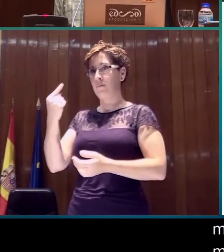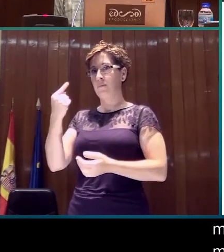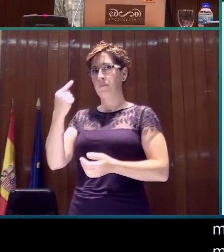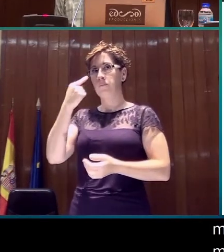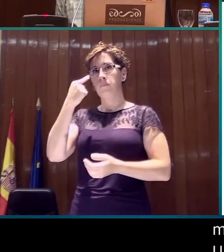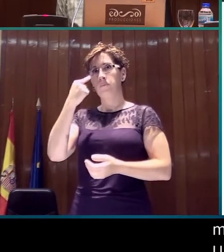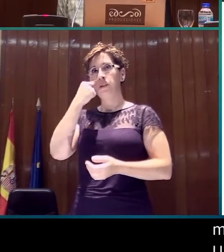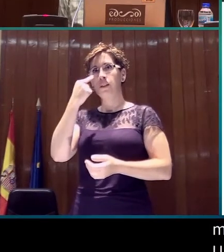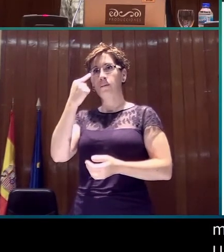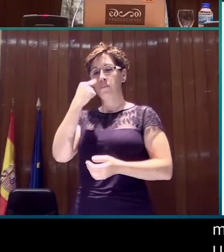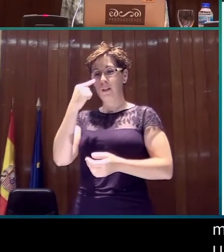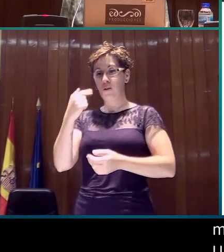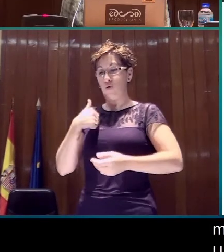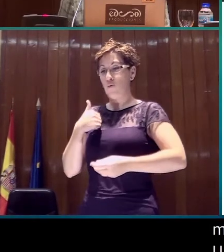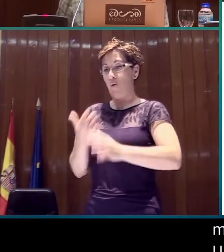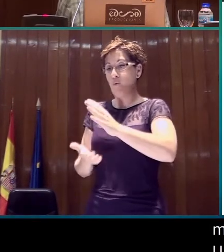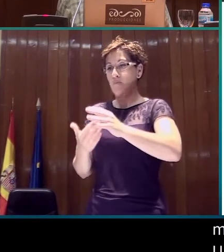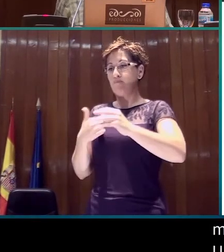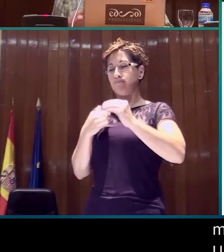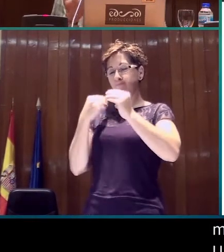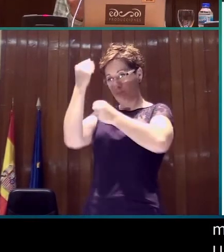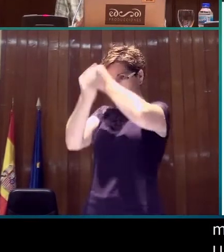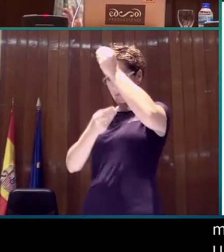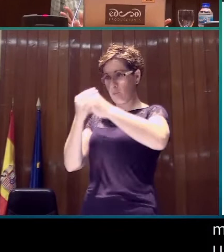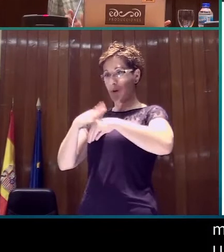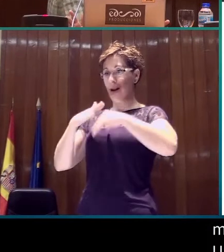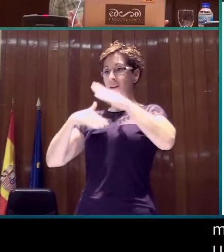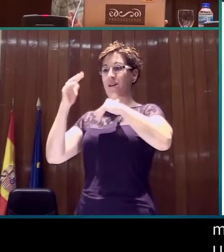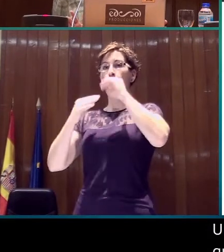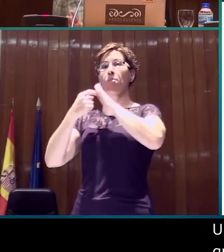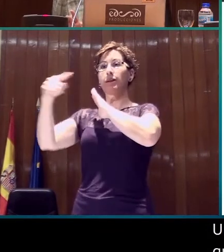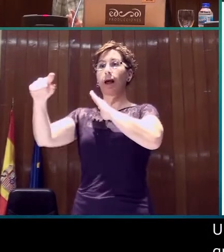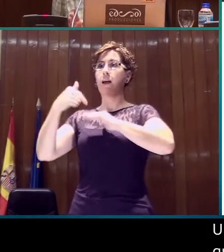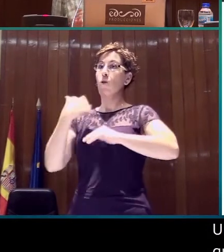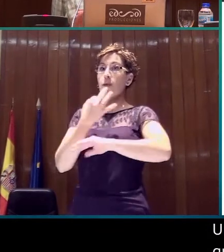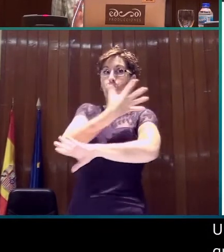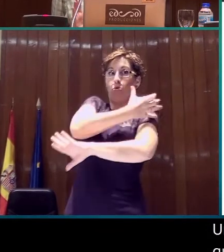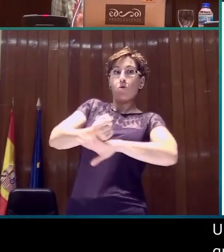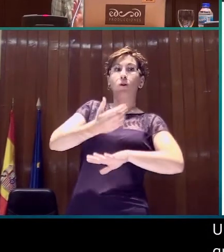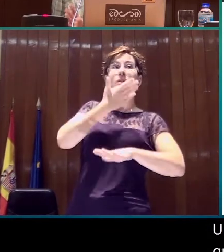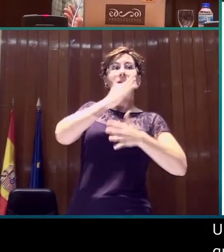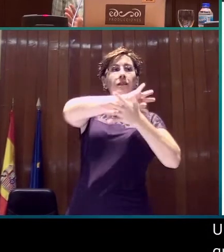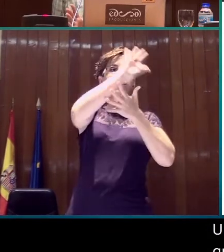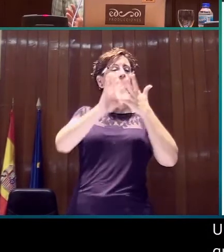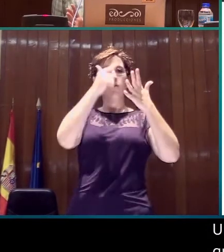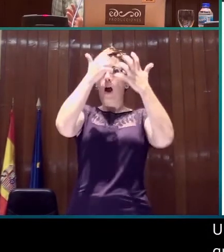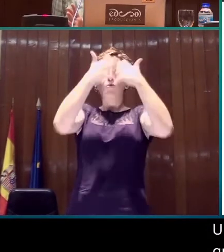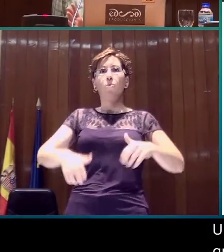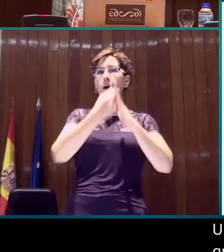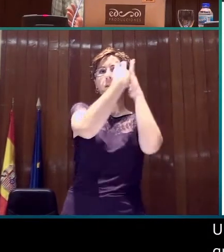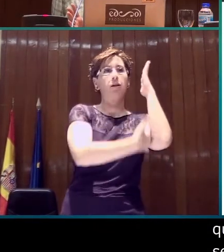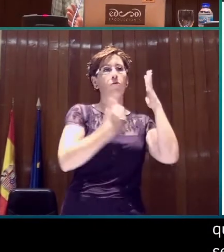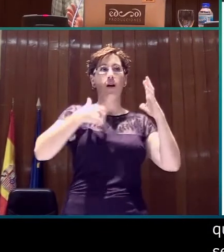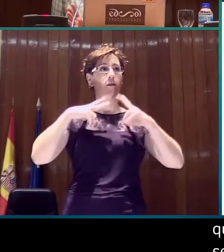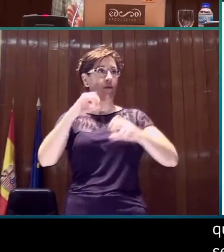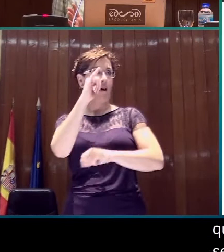utilizamos una boya lista, se da una mezcla automática. Es decir, siempre que utilizamos un signo